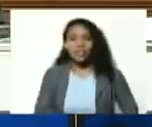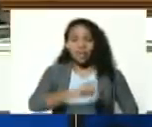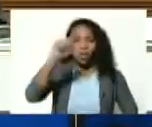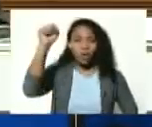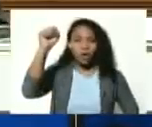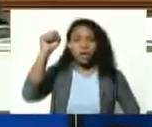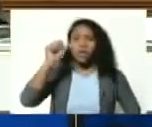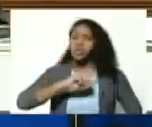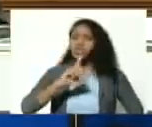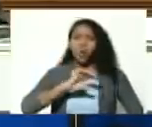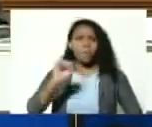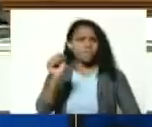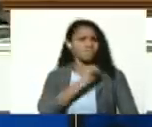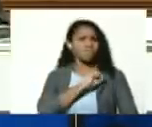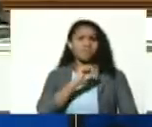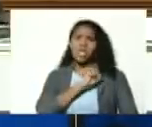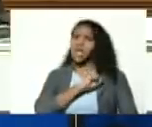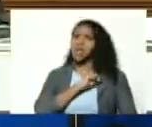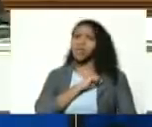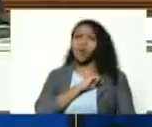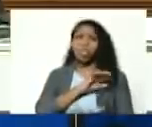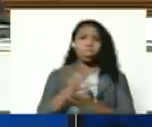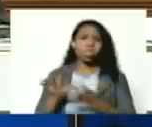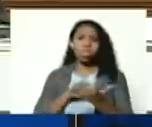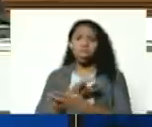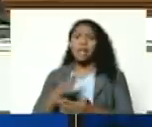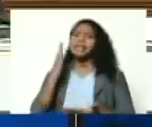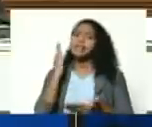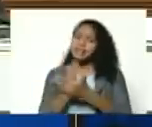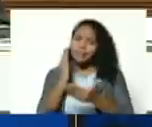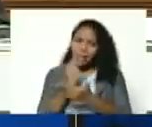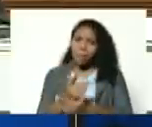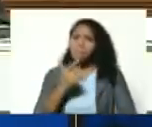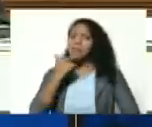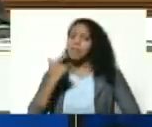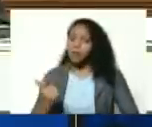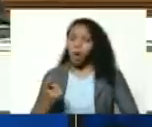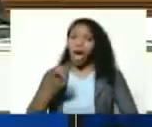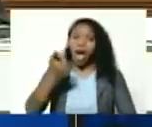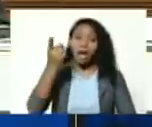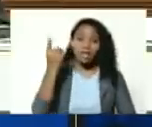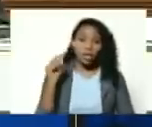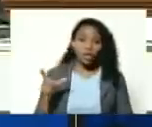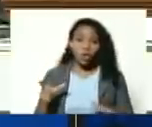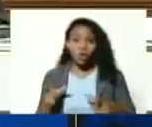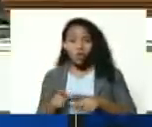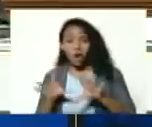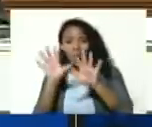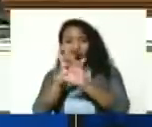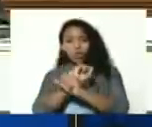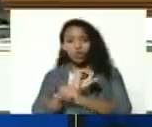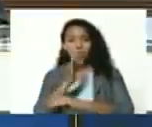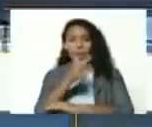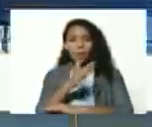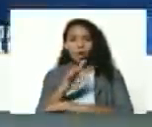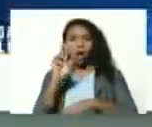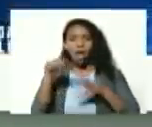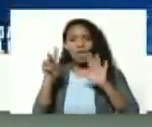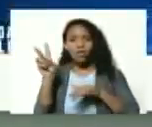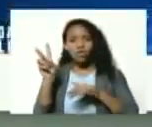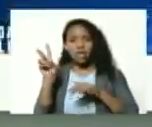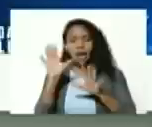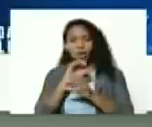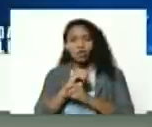no le tengamos miedo a los conflictos siempre digo ayer tuvimos una reunión en la noche como hasta las 12 de la noche aquí en